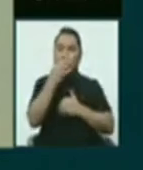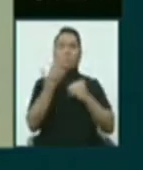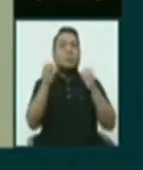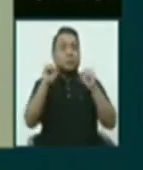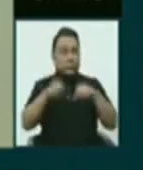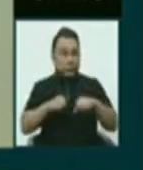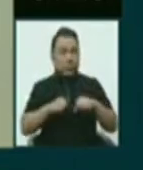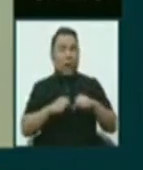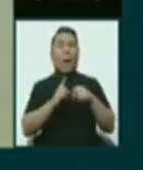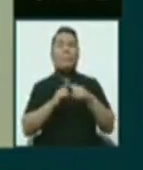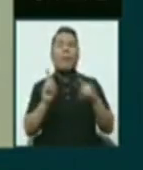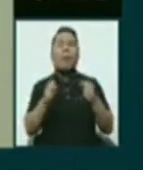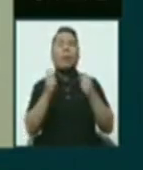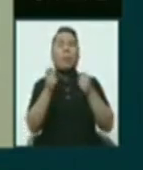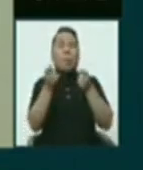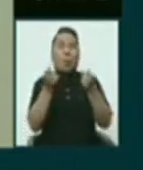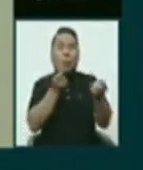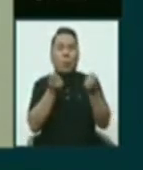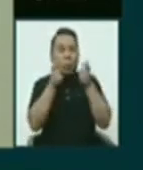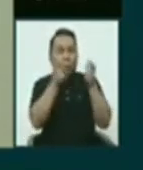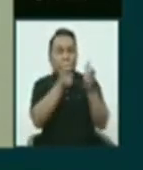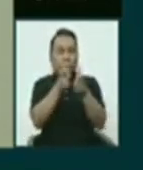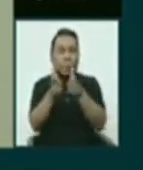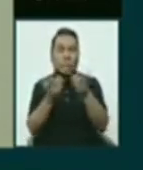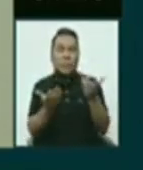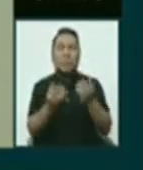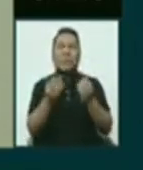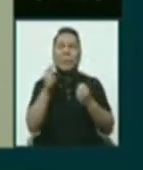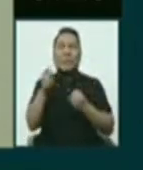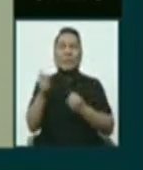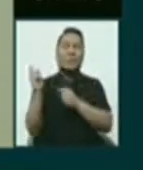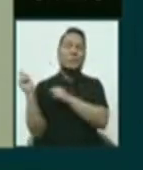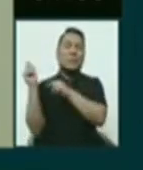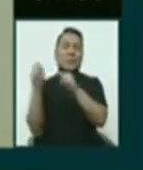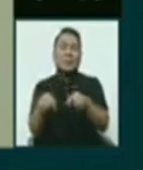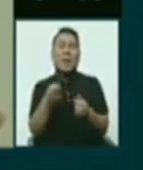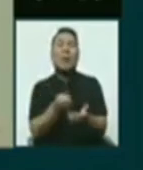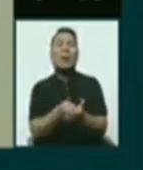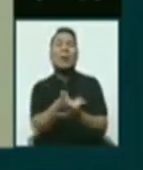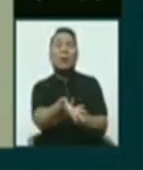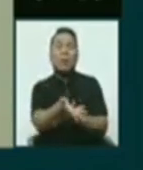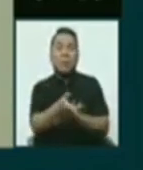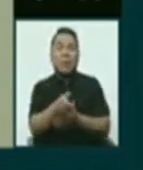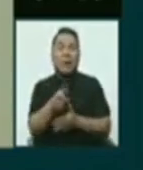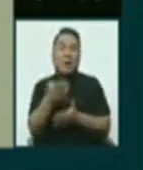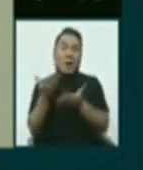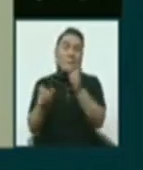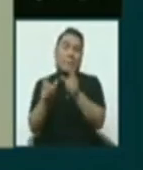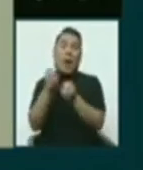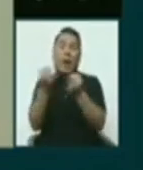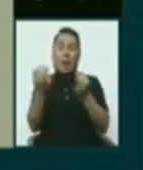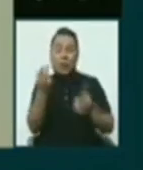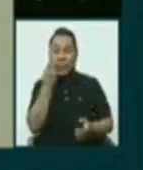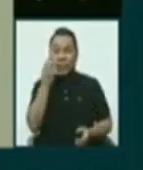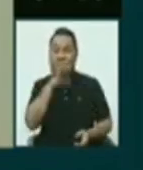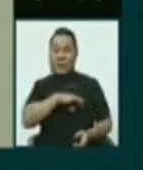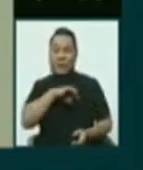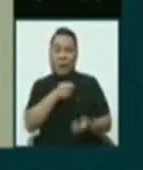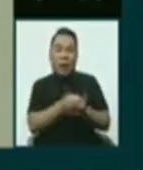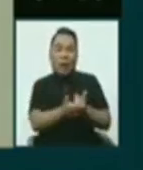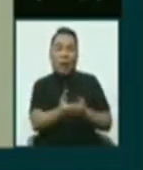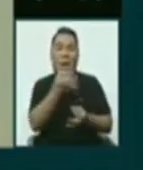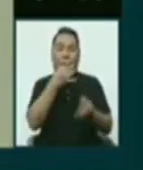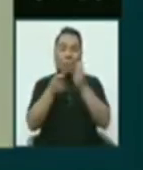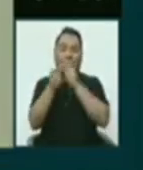sea, y cómo se puede ver, como si van a venir a comprar consumidores, o sea, hay que tener también una regla, un